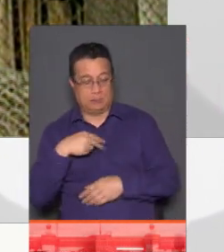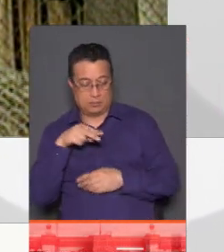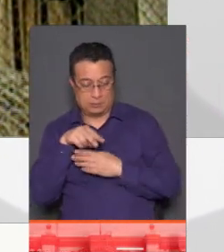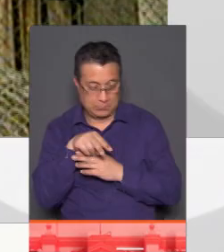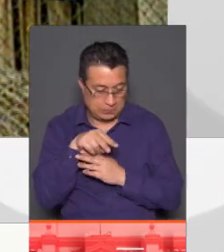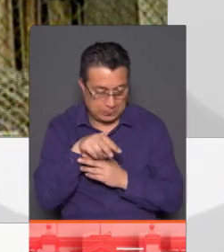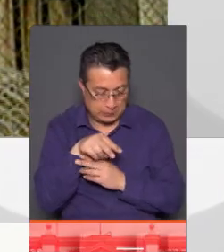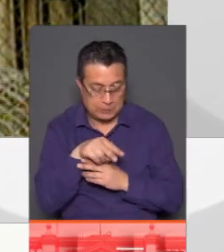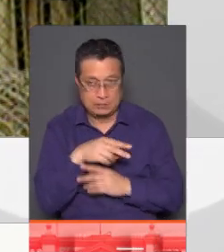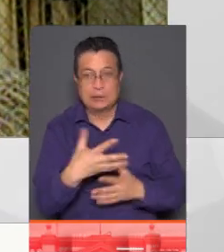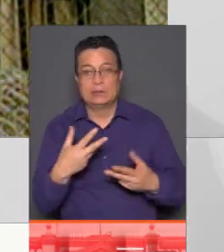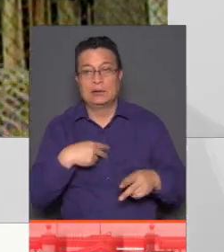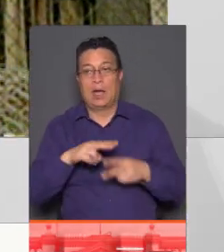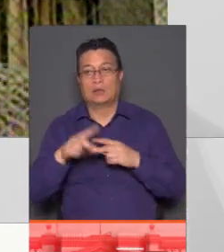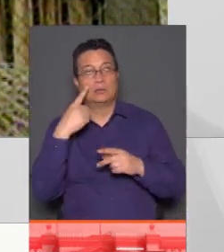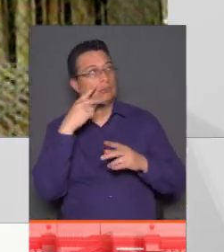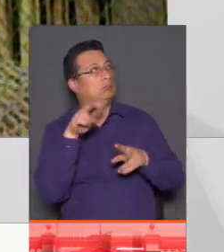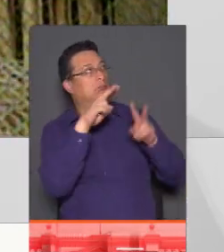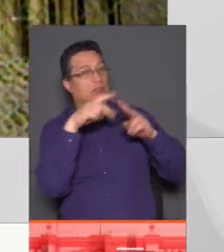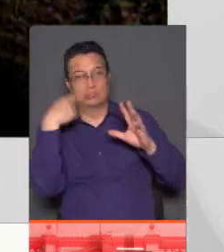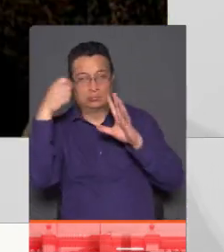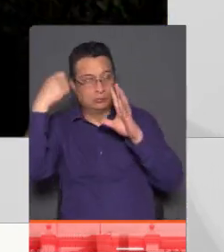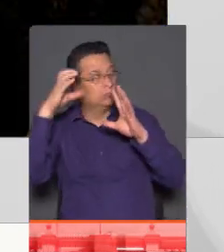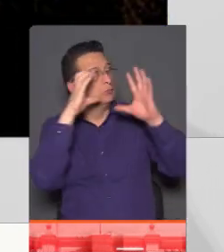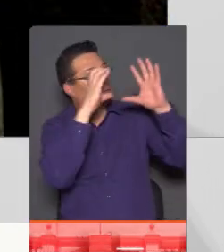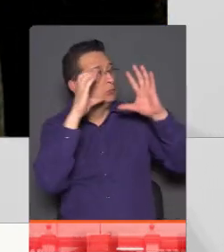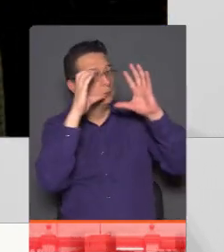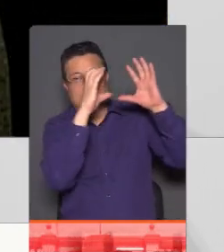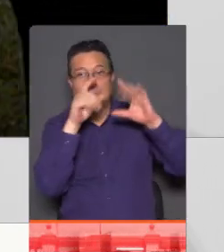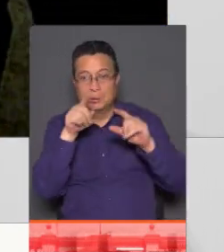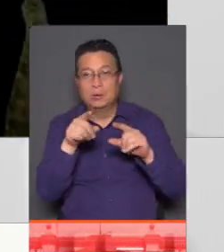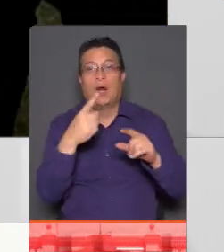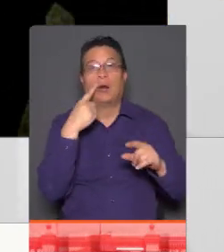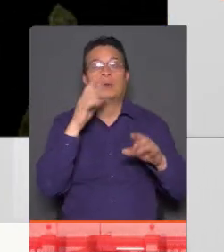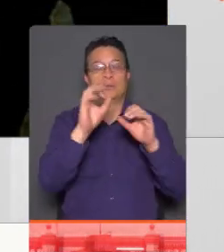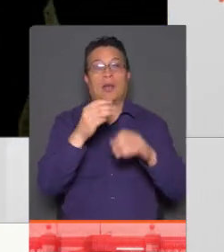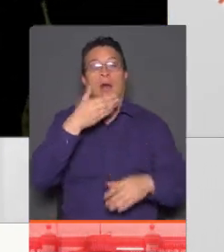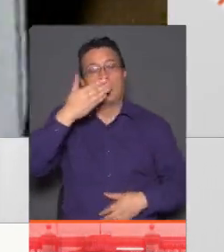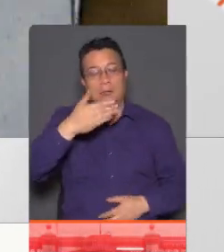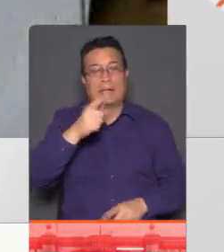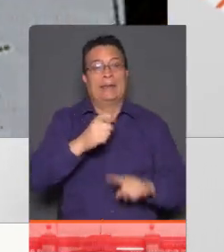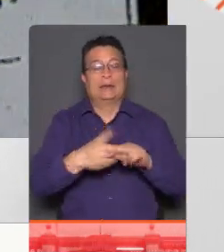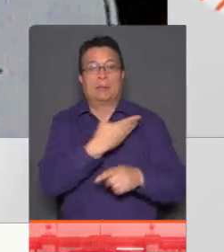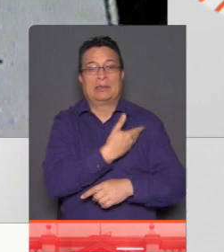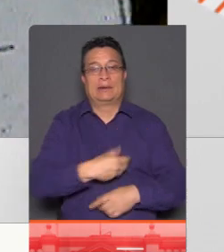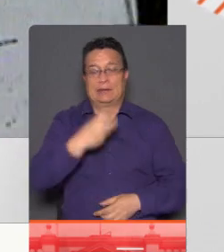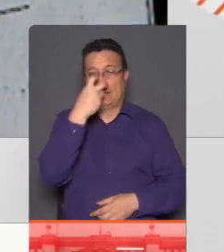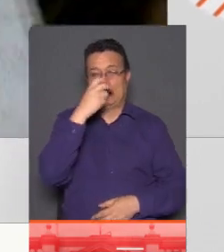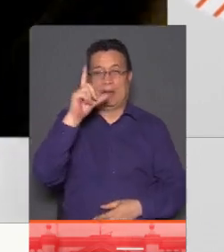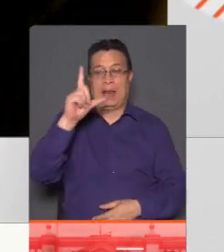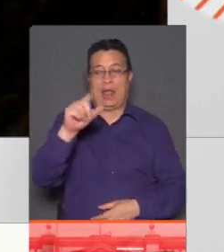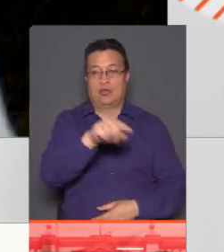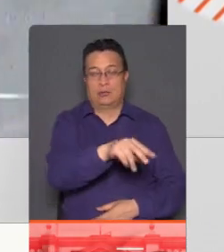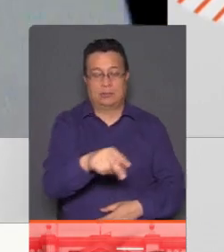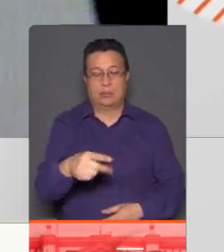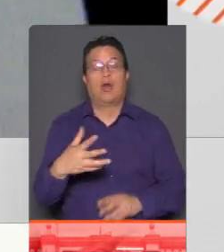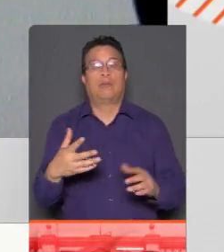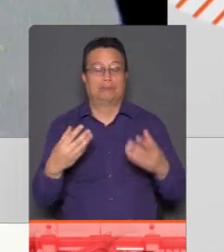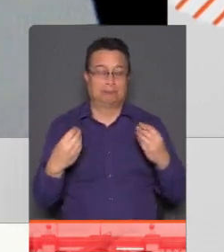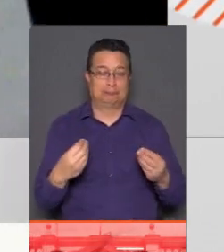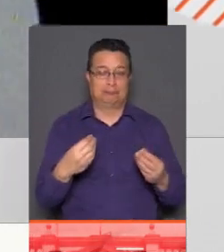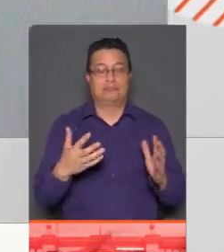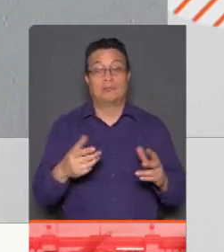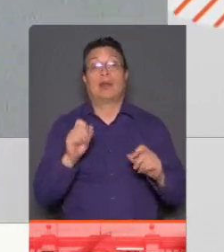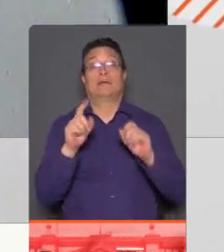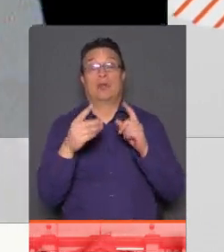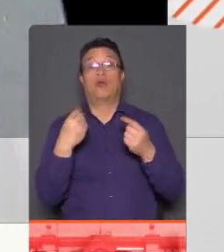caballero que iba a ser, digamos que estaba pilucho, hasta que él empezó a hablar al ex Presidente Lagos y salió con humor. Salió con humor esa vez. Donde no